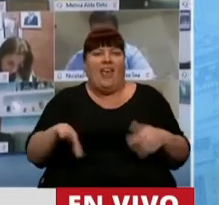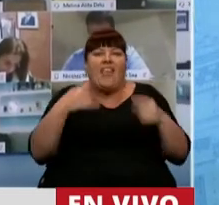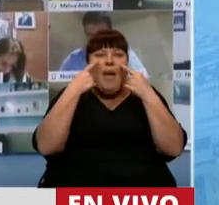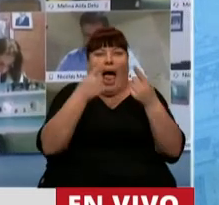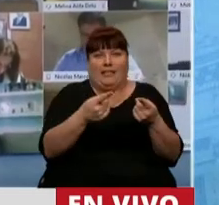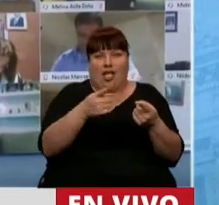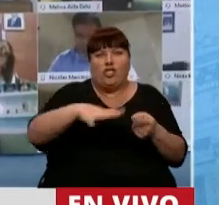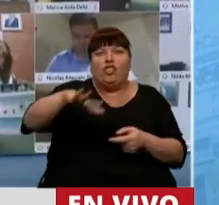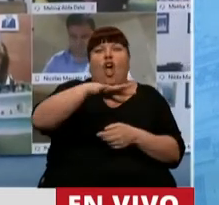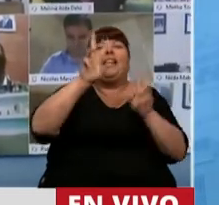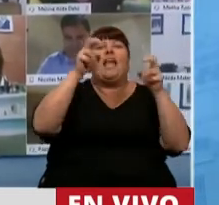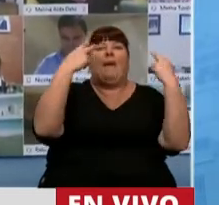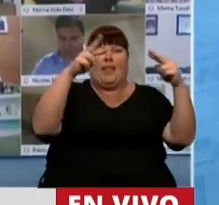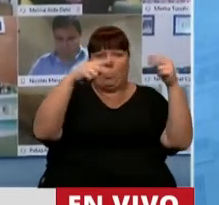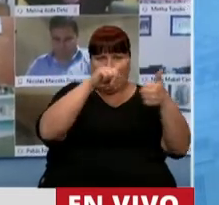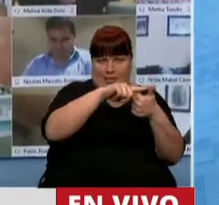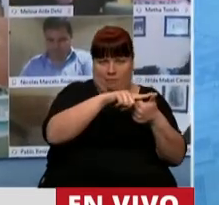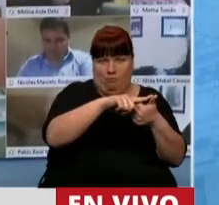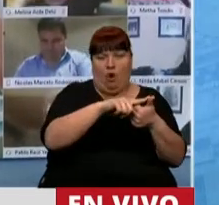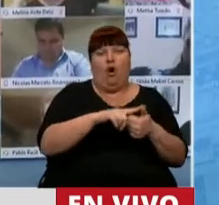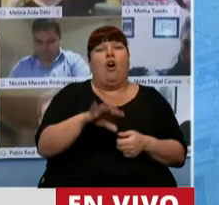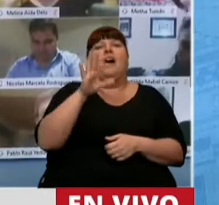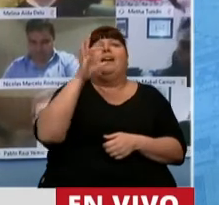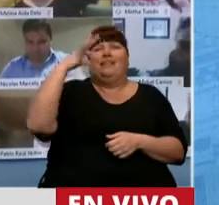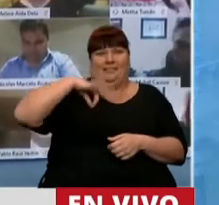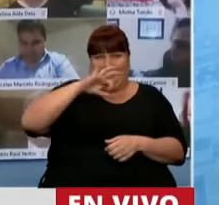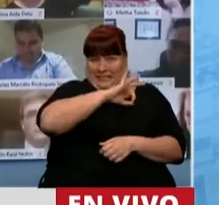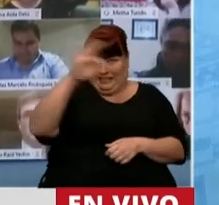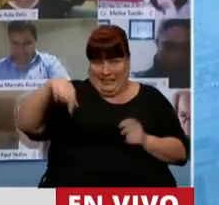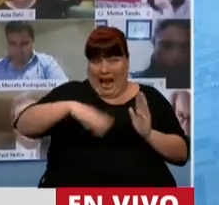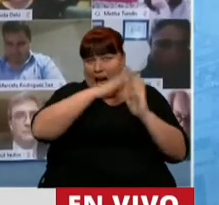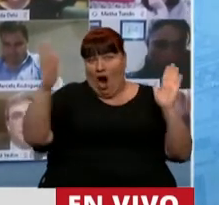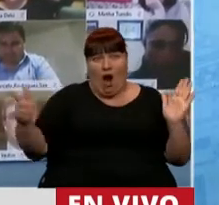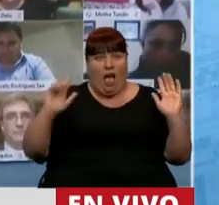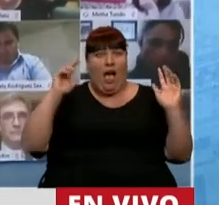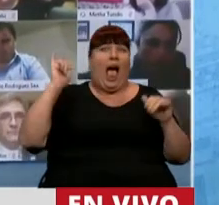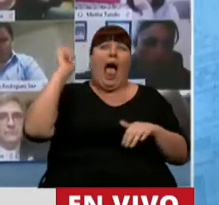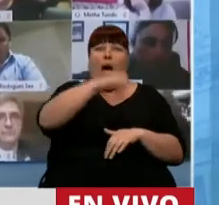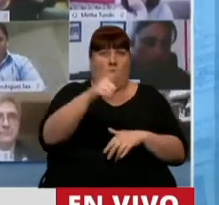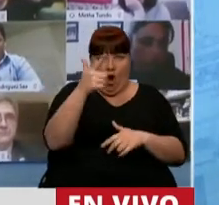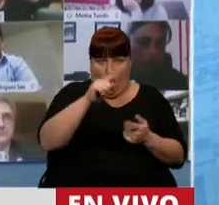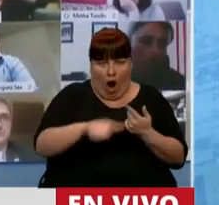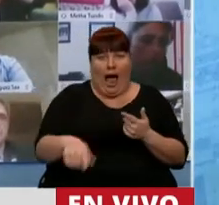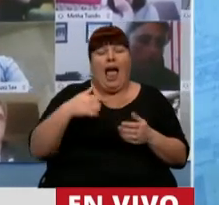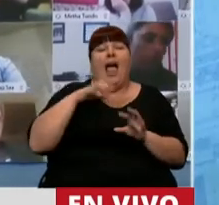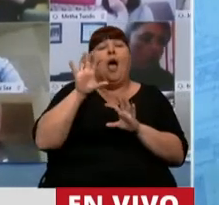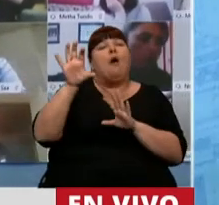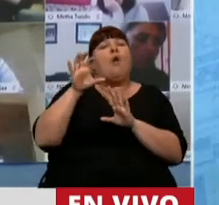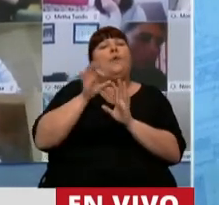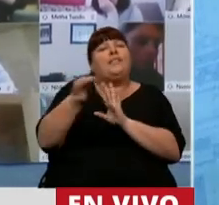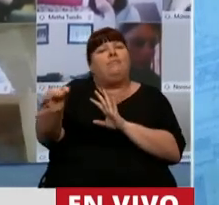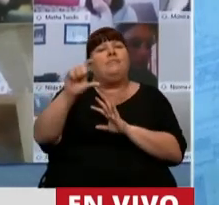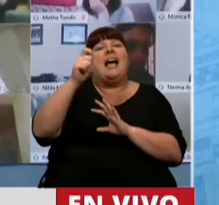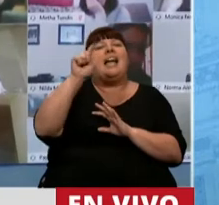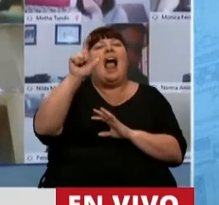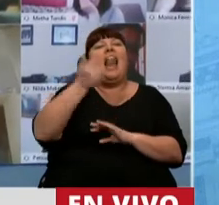atendiéramos al sector turístico con cero ingresos en este momento, con los cielos cerrados, una localidad en mi provincia como